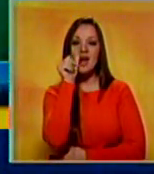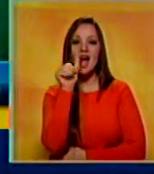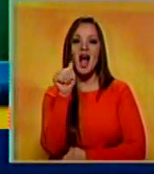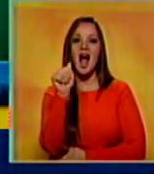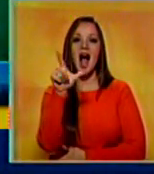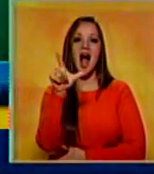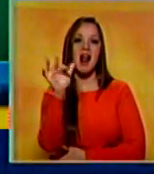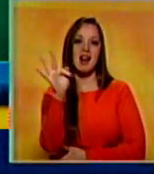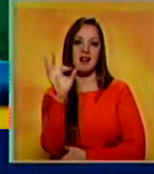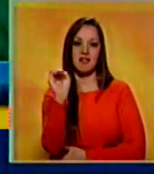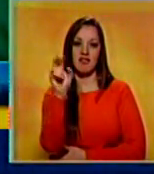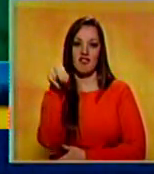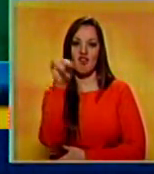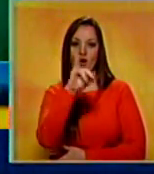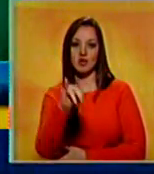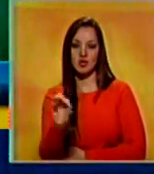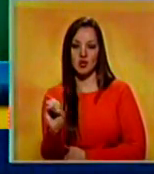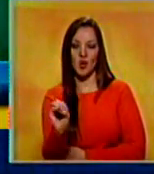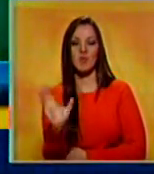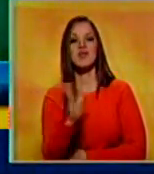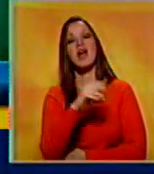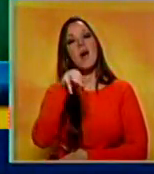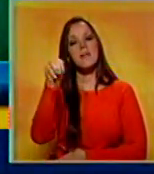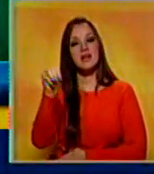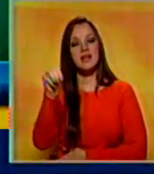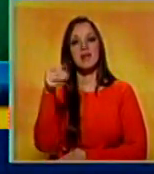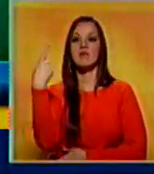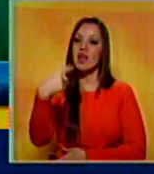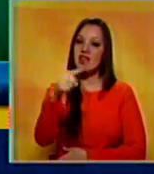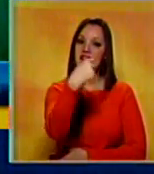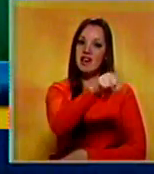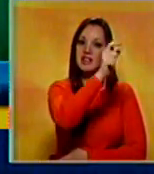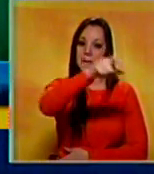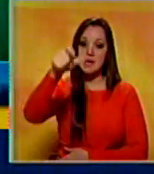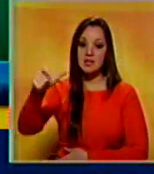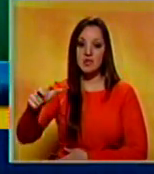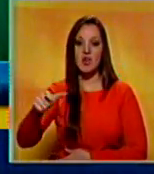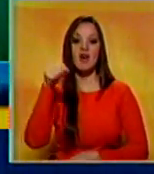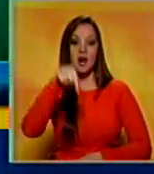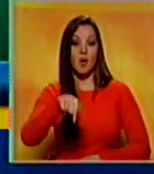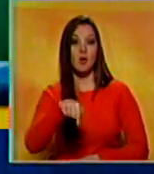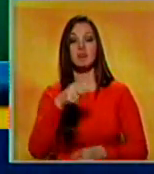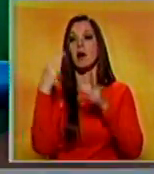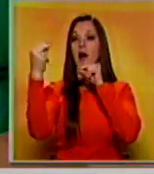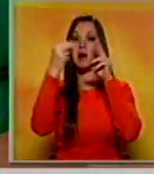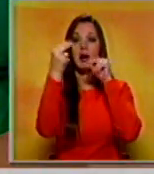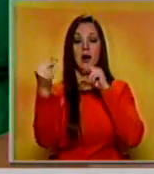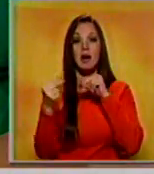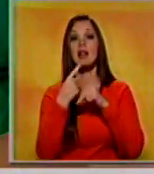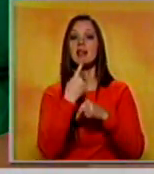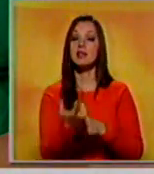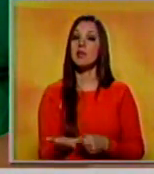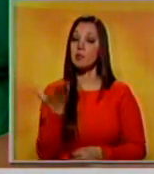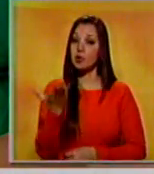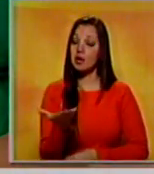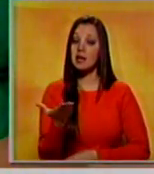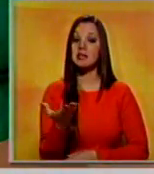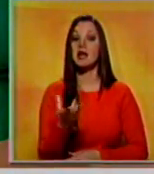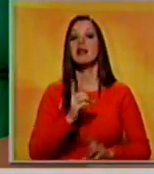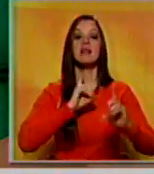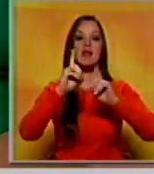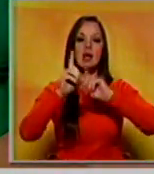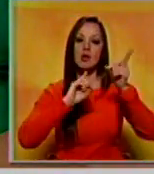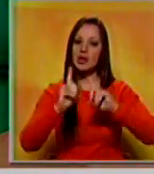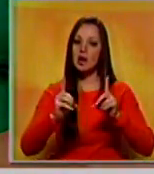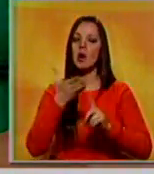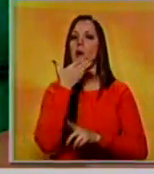decirles que los diferentes ponentes que han intervenido en la mañana de hoy han destacado la importancia de que exista un diálogo nacional para